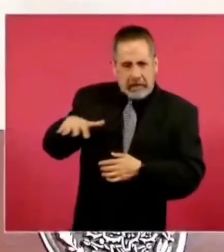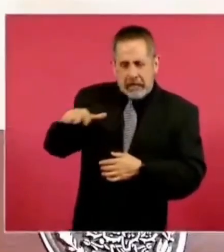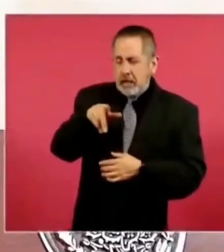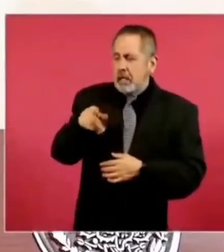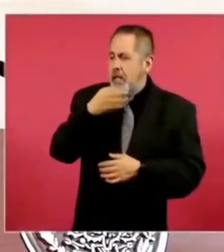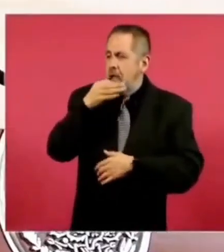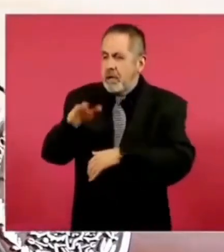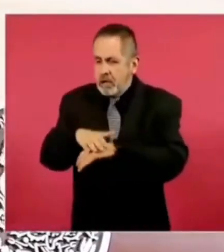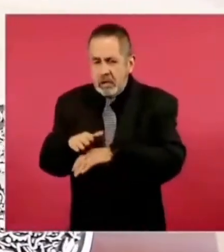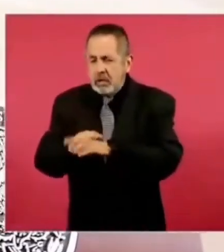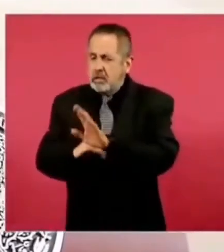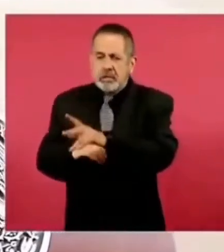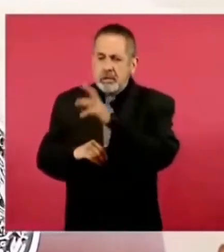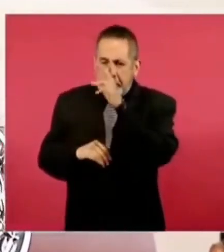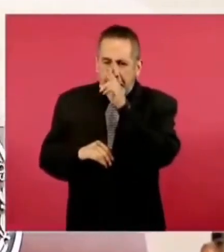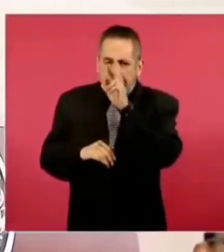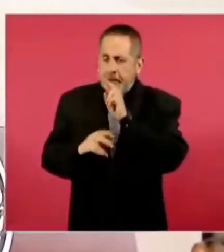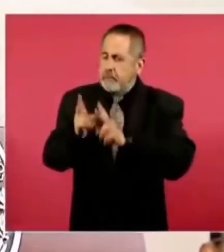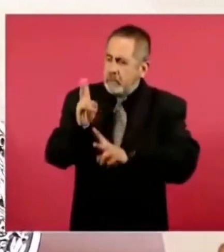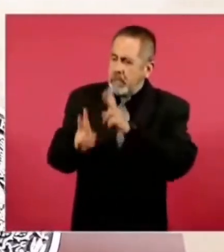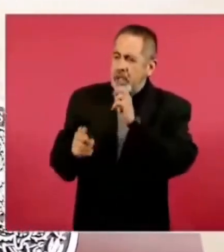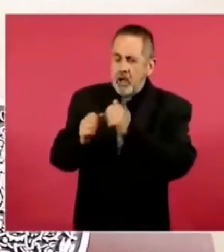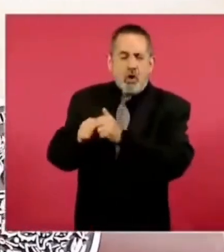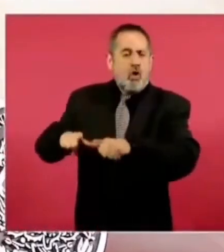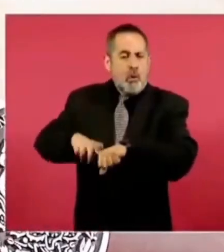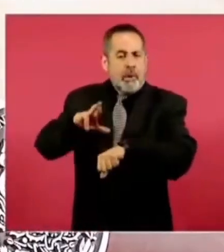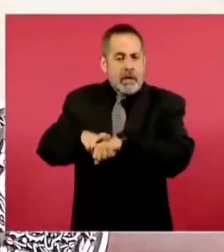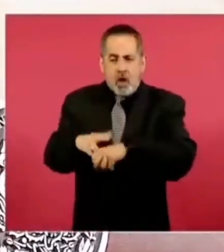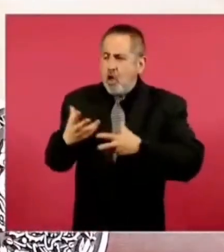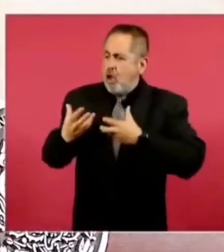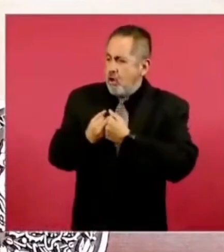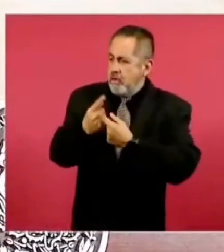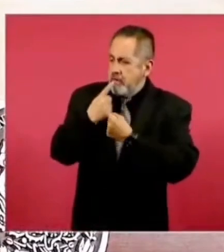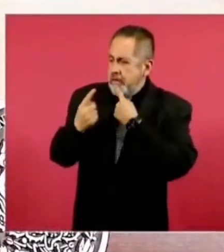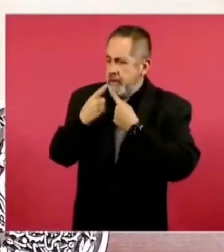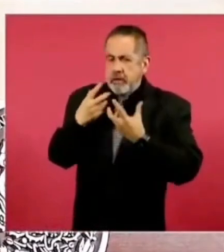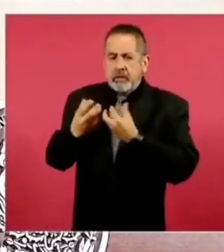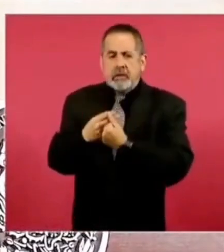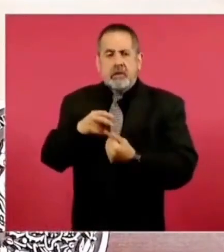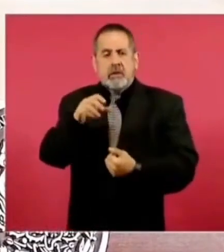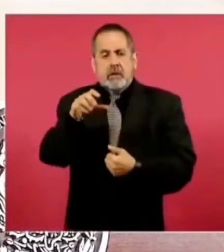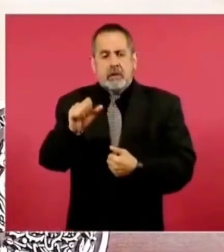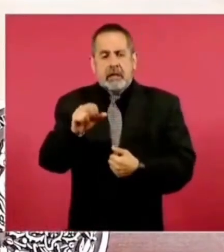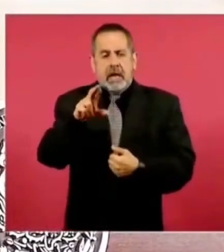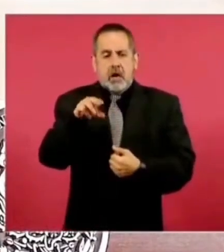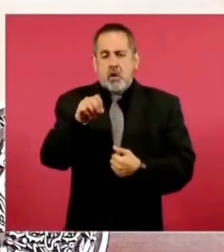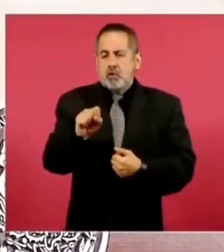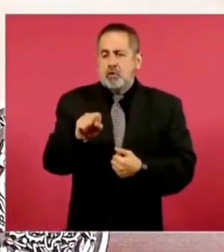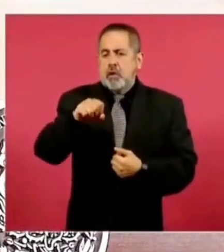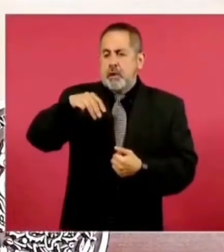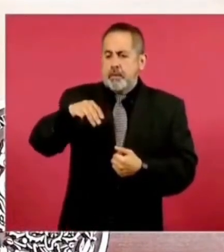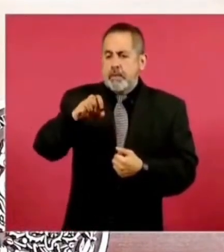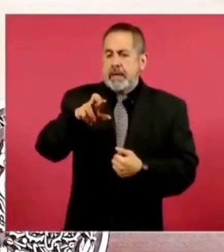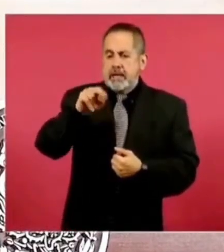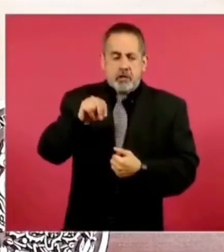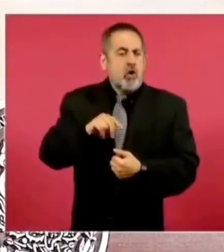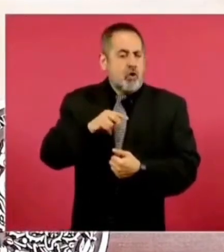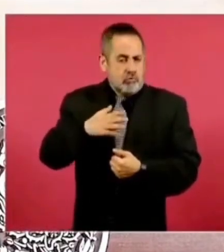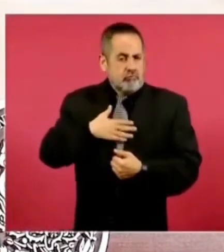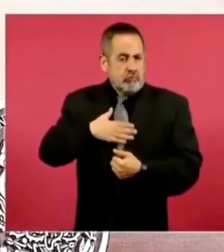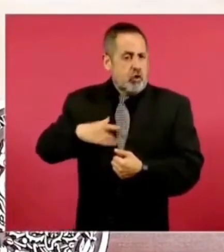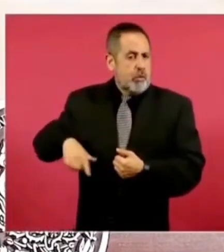se está hablando con el gobernador con Carlos Merino para apoyarlo en todo